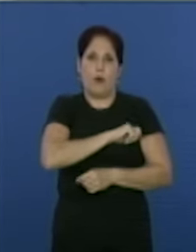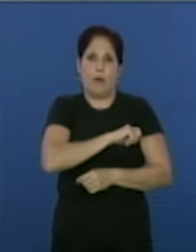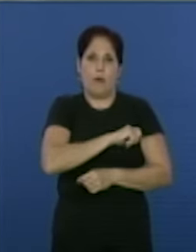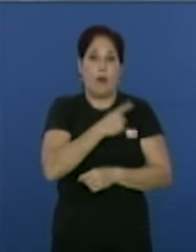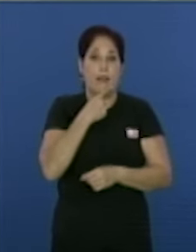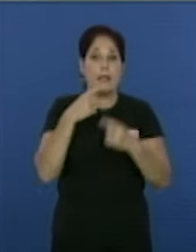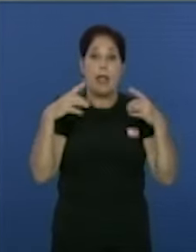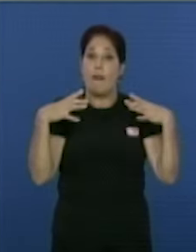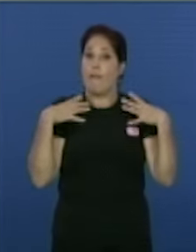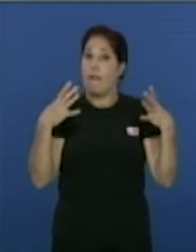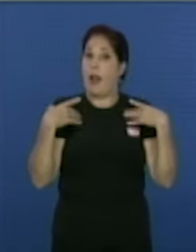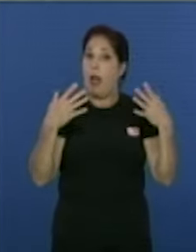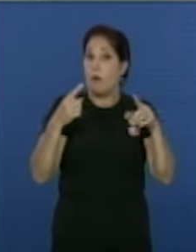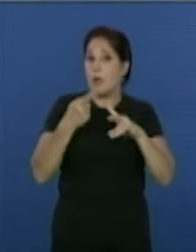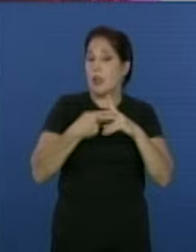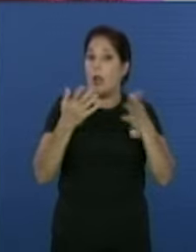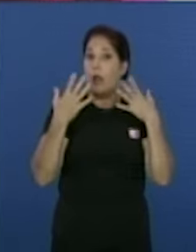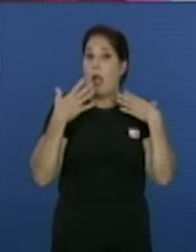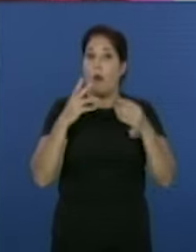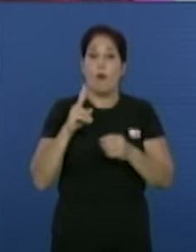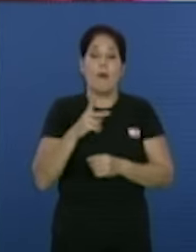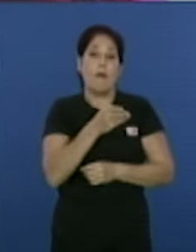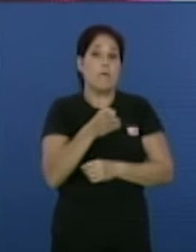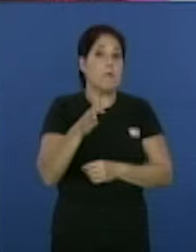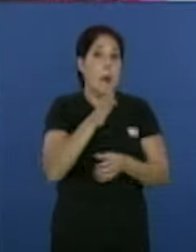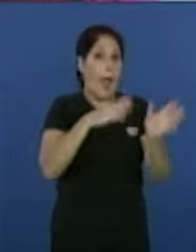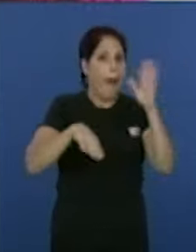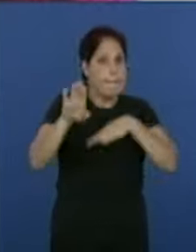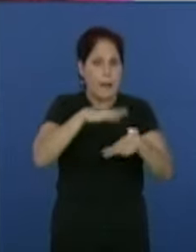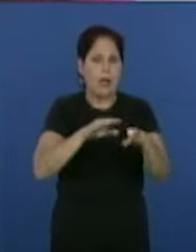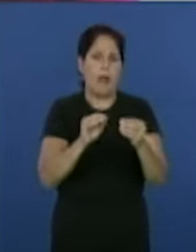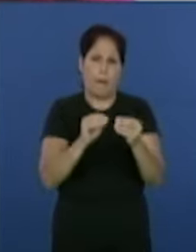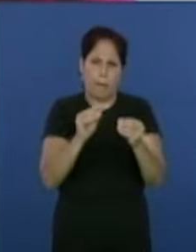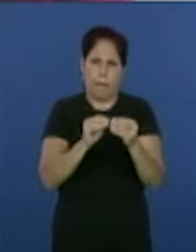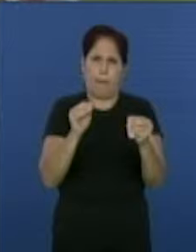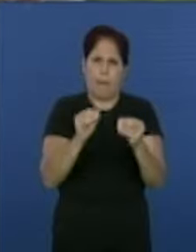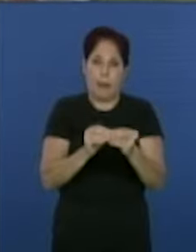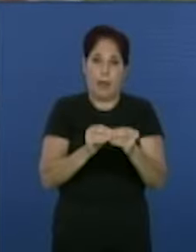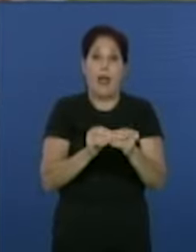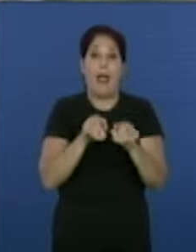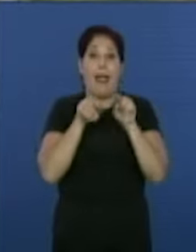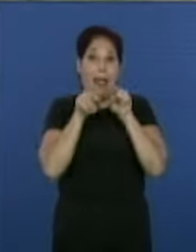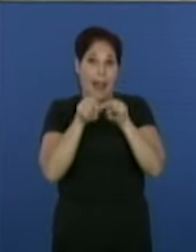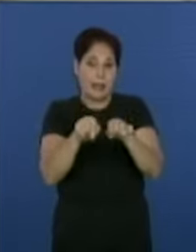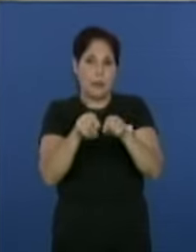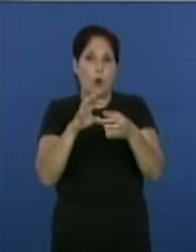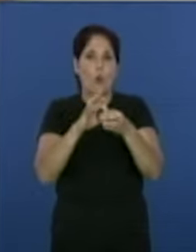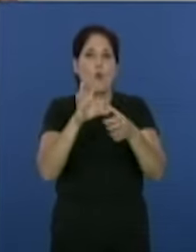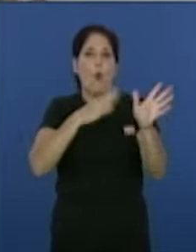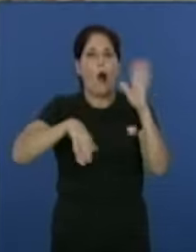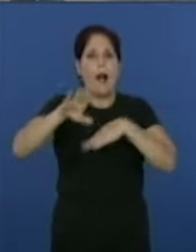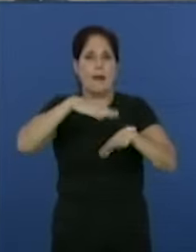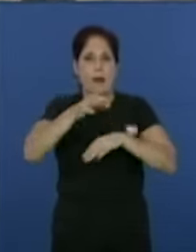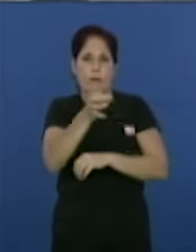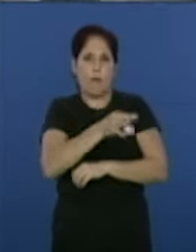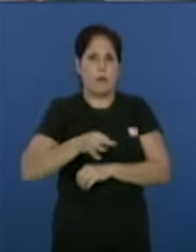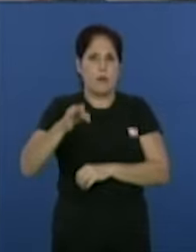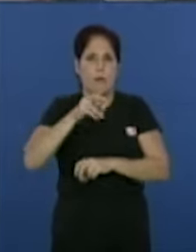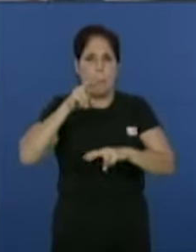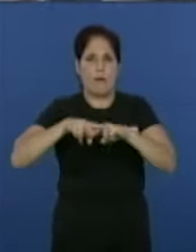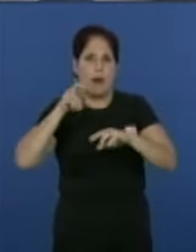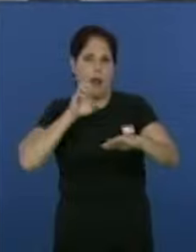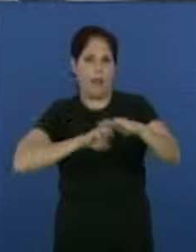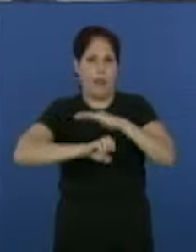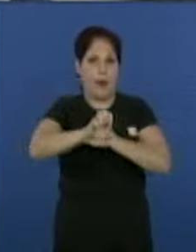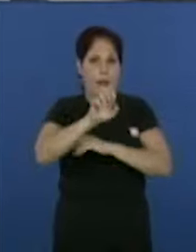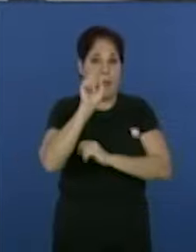se habla de verano y calor, visitar la playa es un pensamiento asociado teniendo esto en cuenta, en Guanabo, ubicado en el municipio Habana del